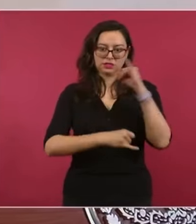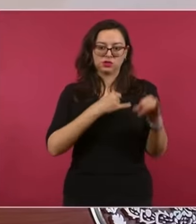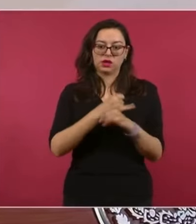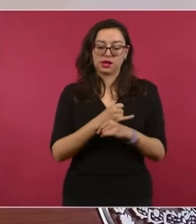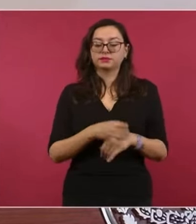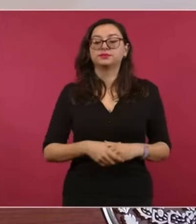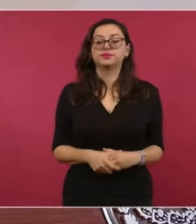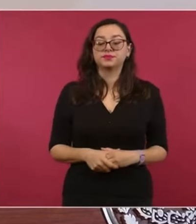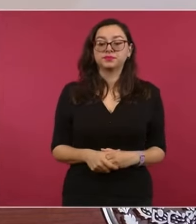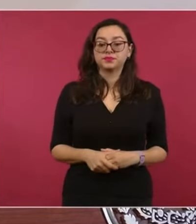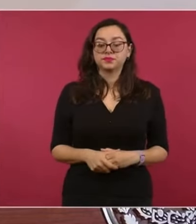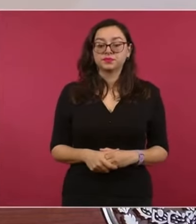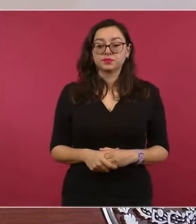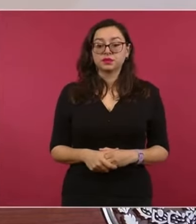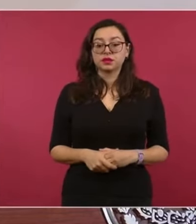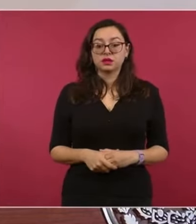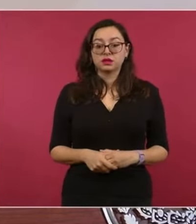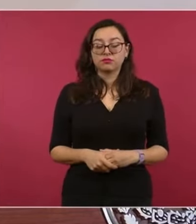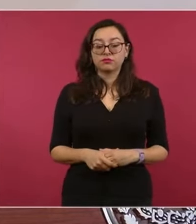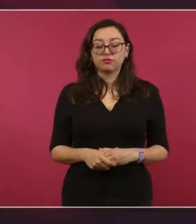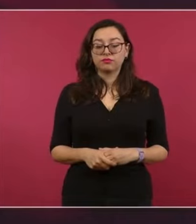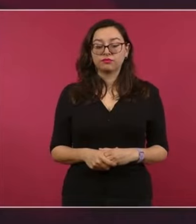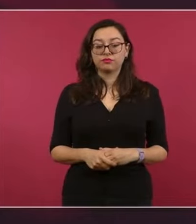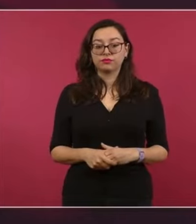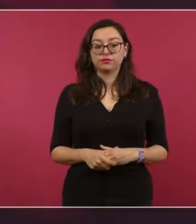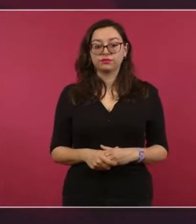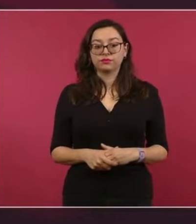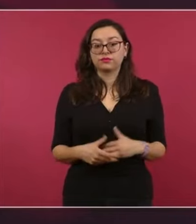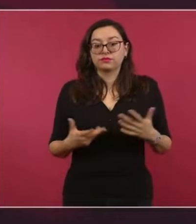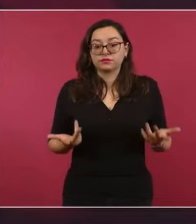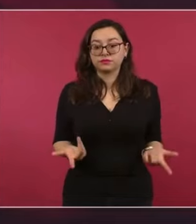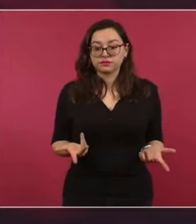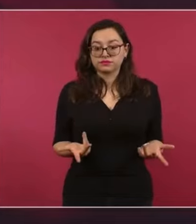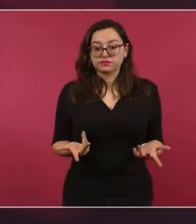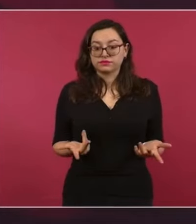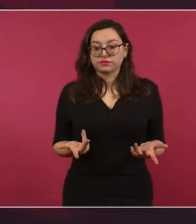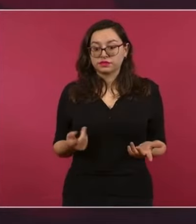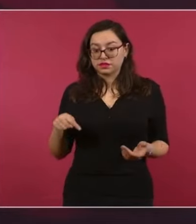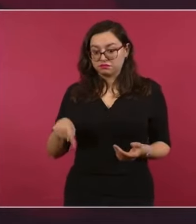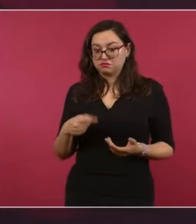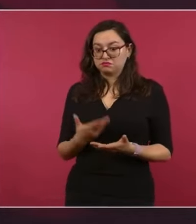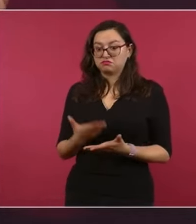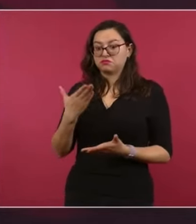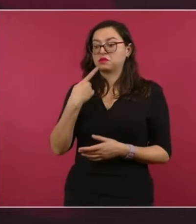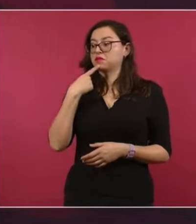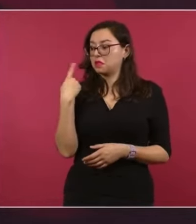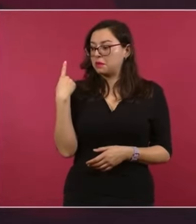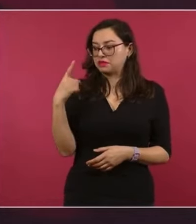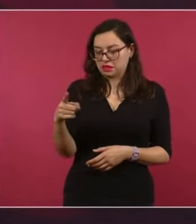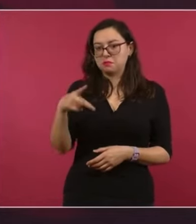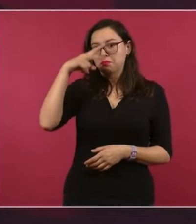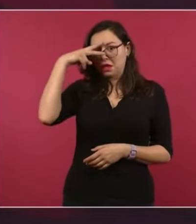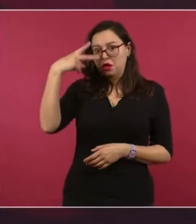se explique cómo pueden acompañar a otros países de manera voluntaria